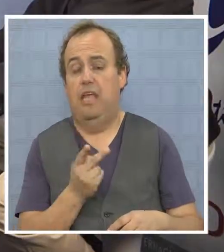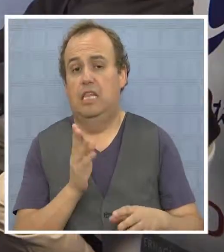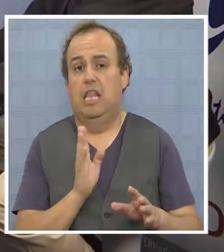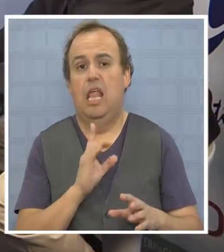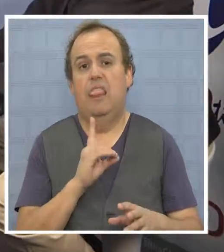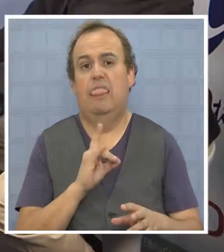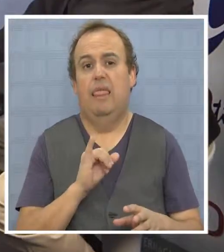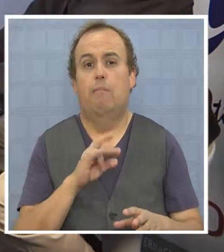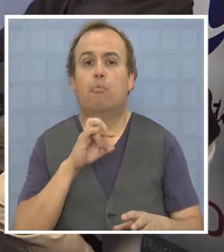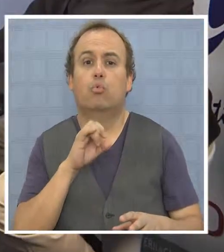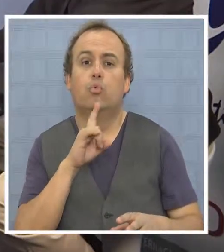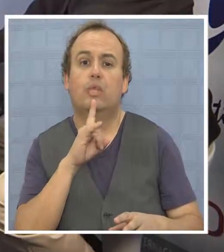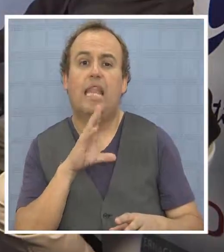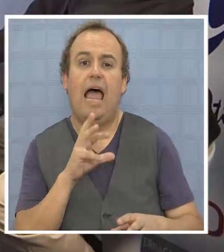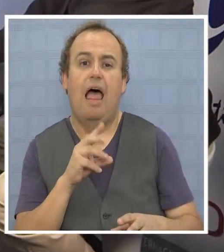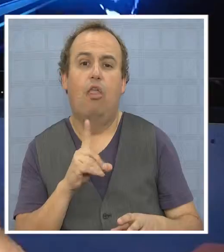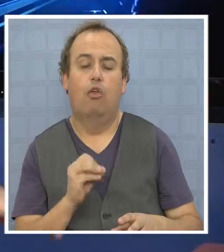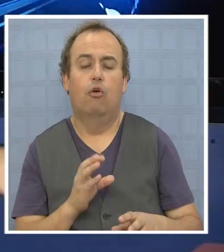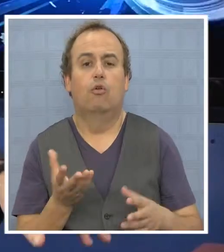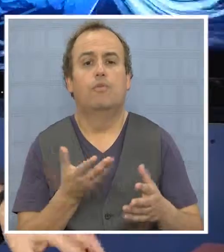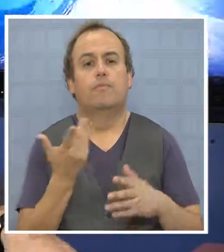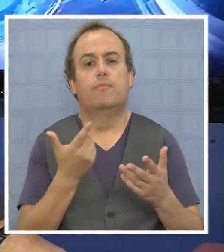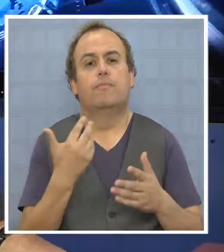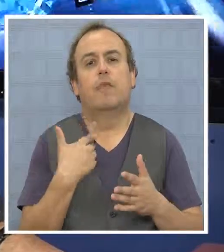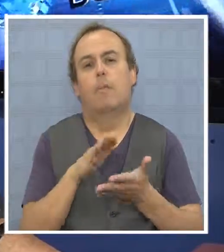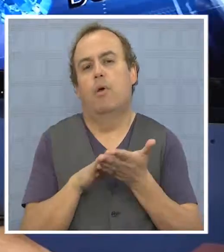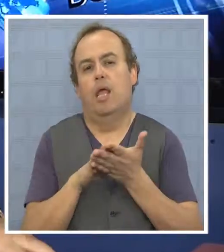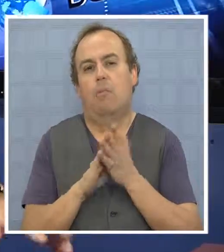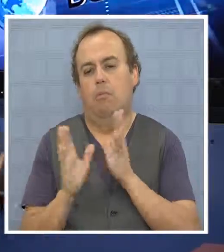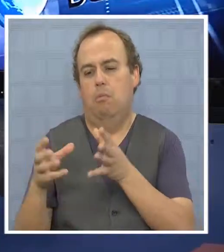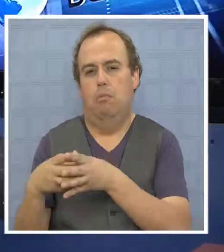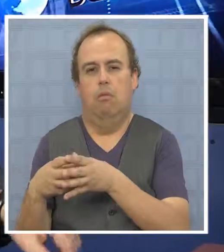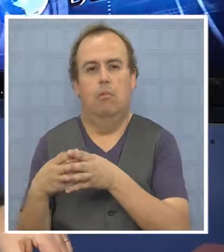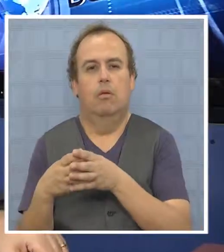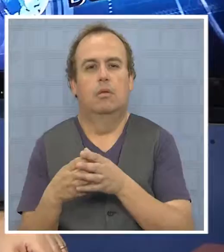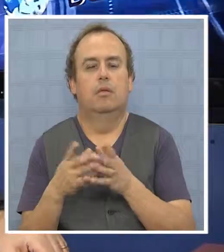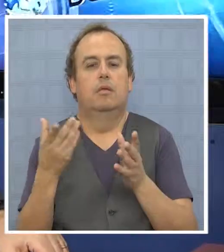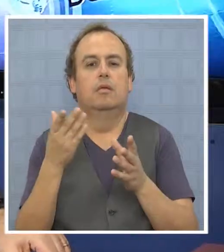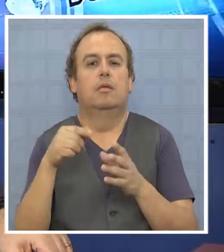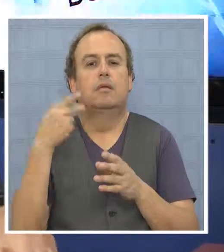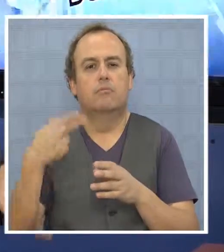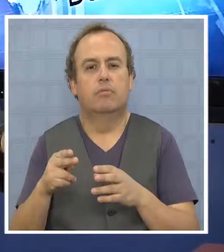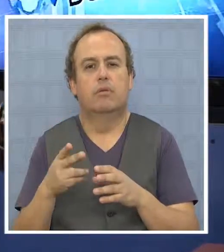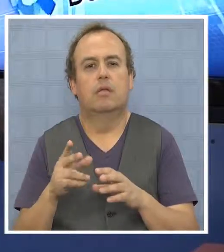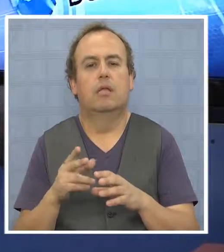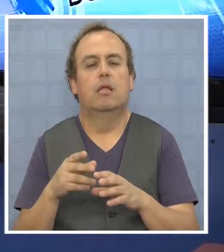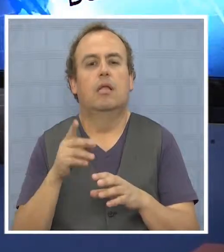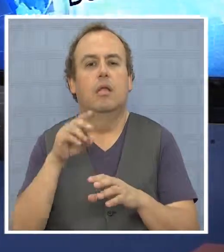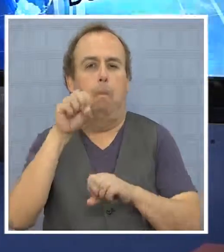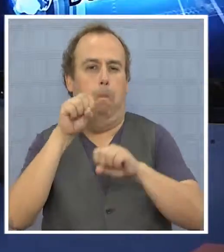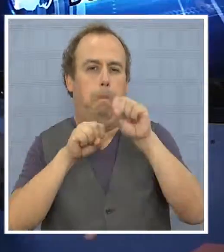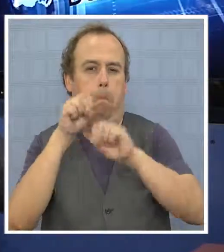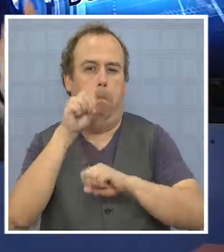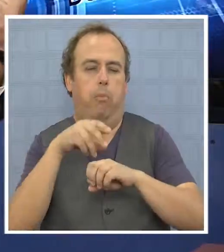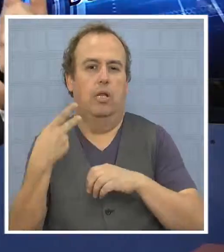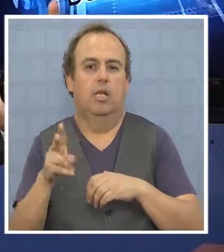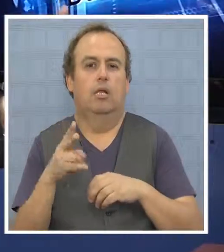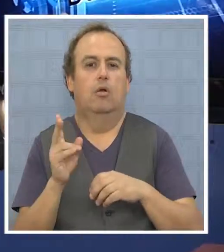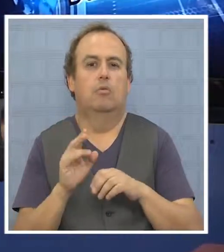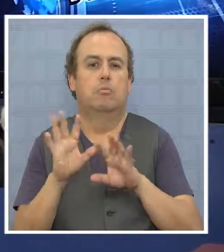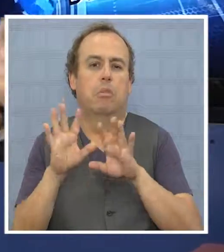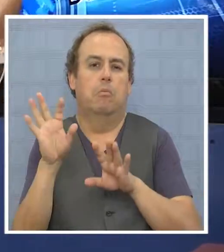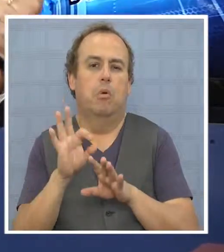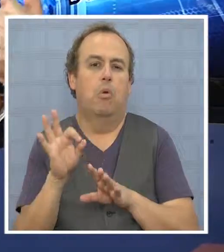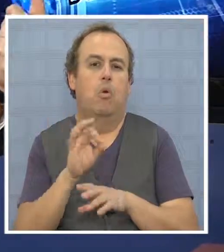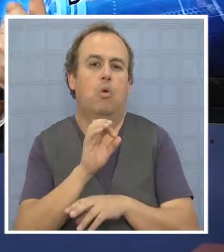120 y si se incorporan, qué sé yo, leí un artículo sobre el partido pirata en Europa, si se incorpora un partido pirata y saca